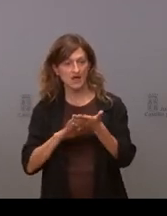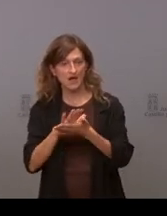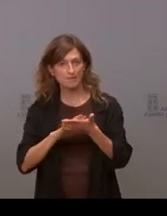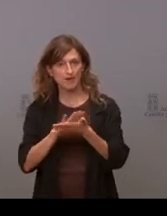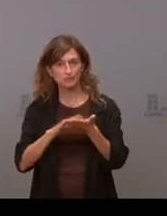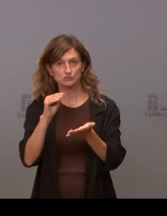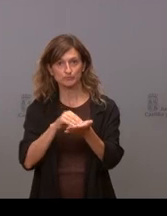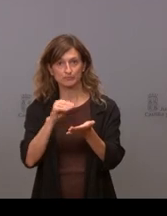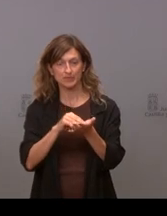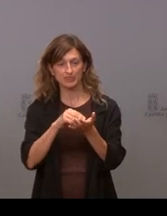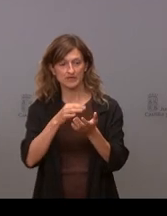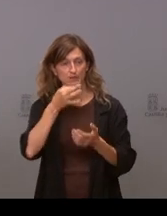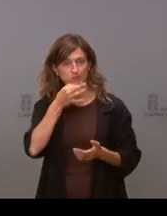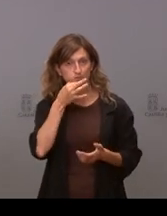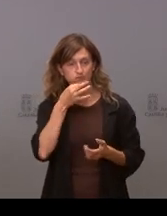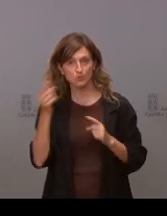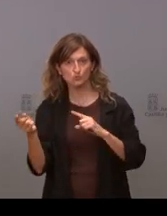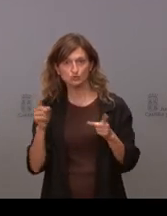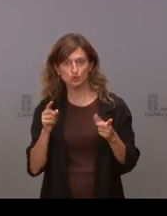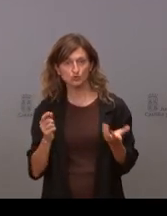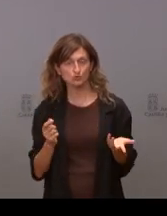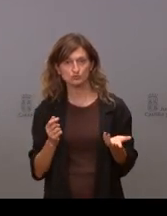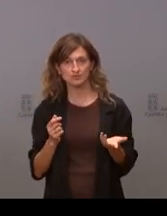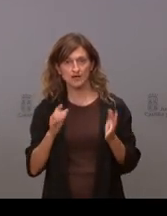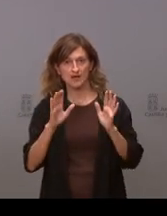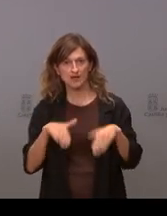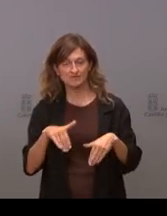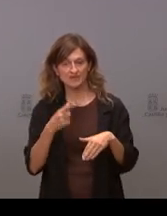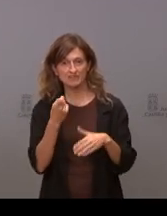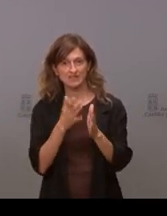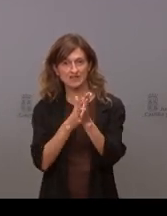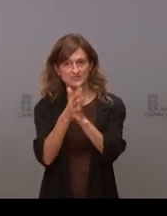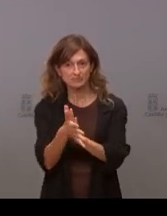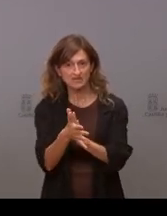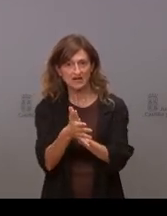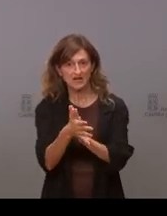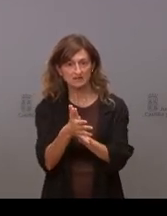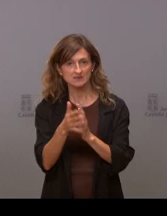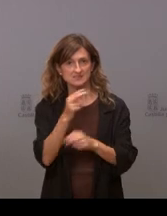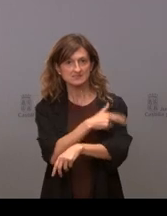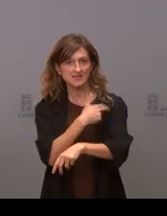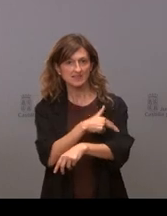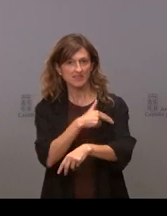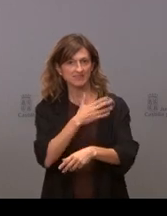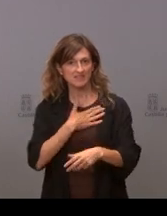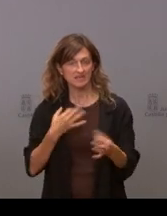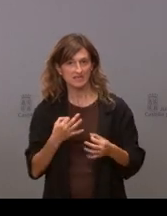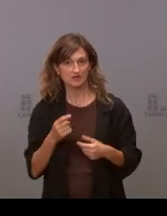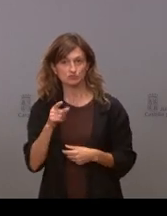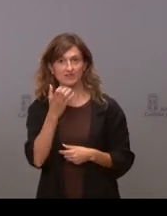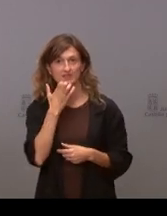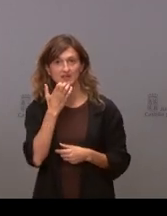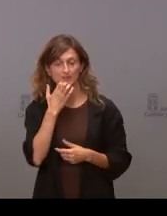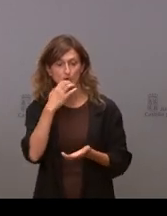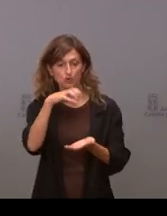con palabras tanto los unos como los otros y no logramos explicar qué es lo que se quiere hacer con la sanidad entonces ese ejemplo que ha puesto con los